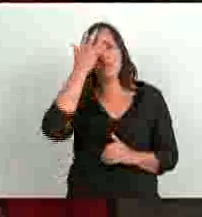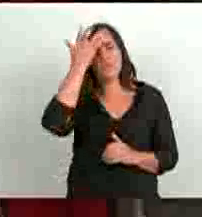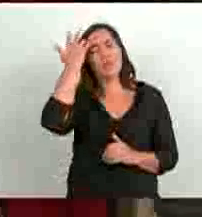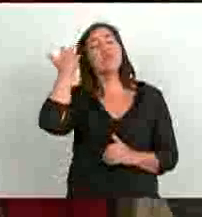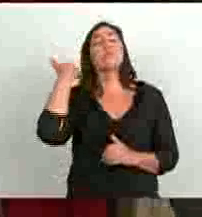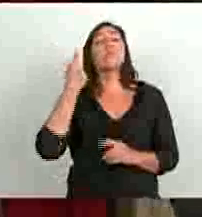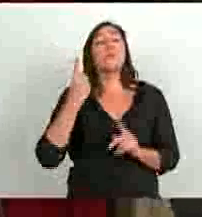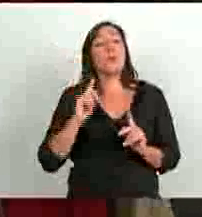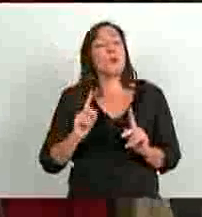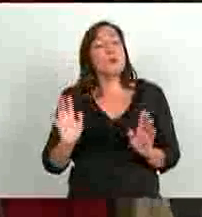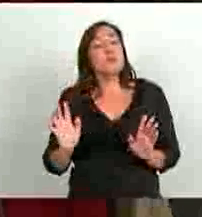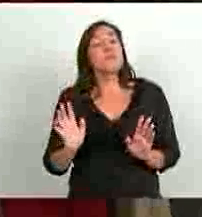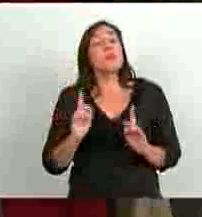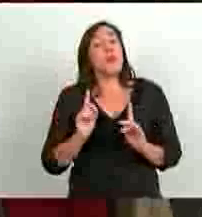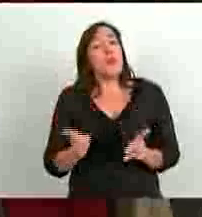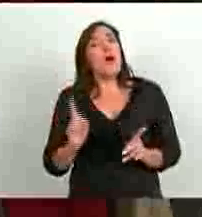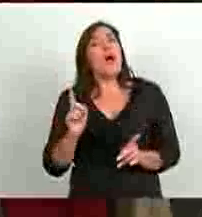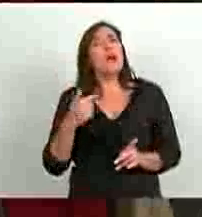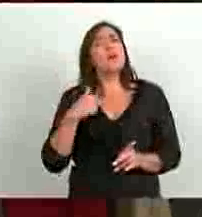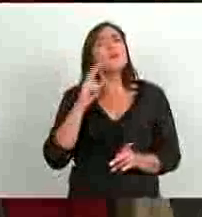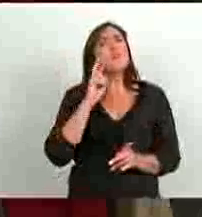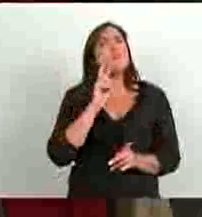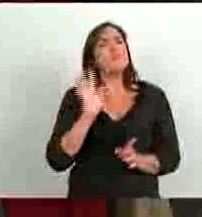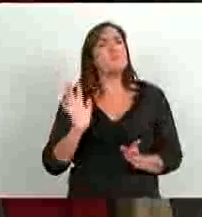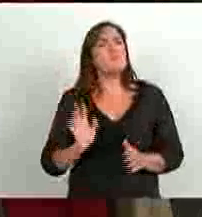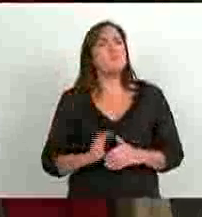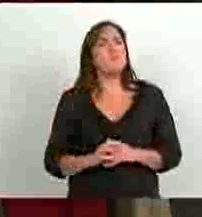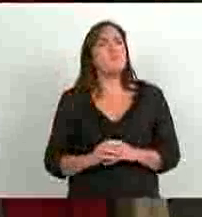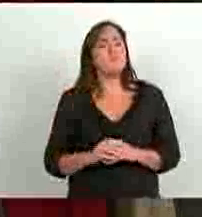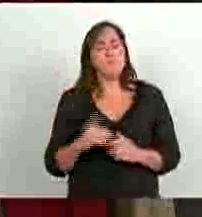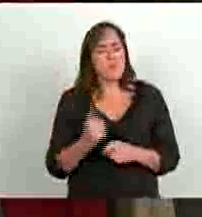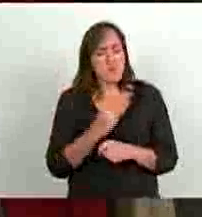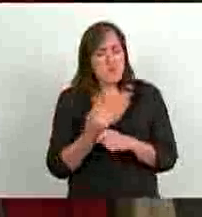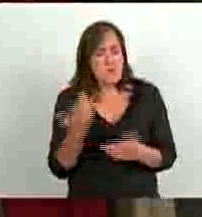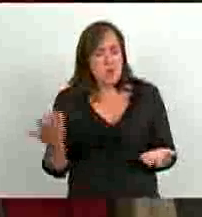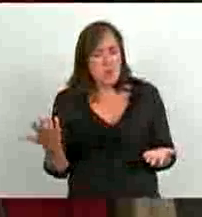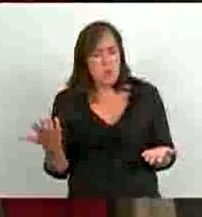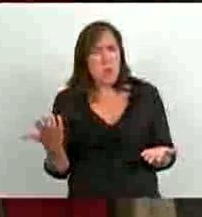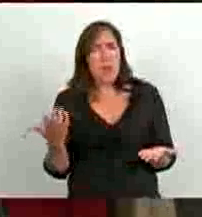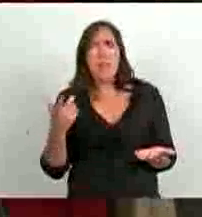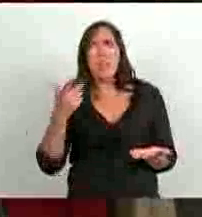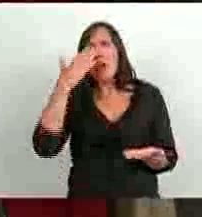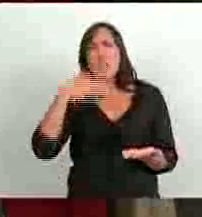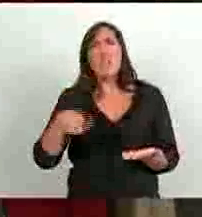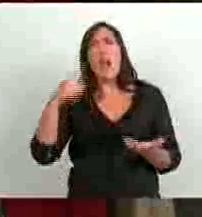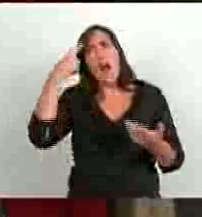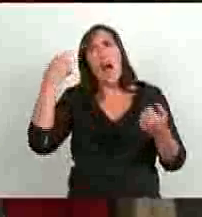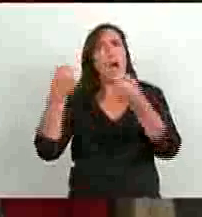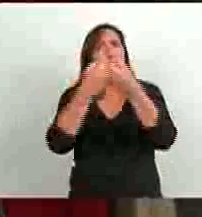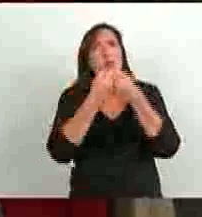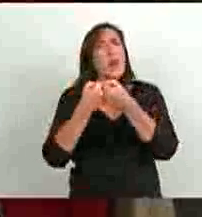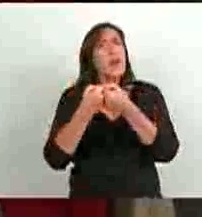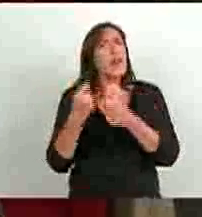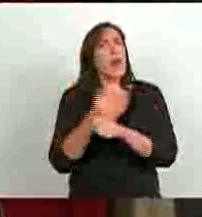Sin embargo, sin embargo, desgraciadamente, no se pudo llegar a un acuerdo en todas